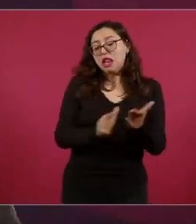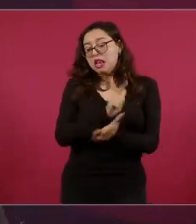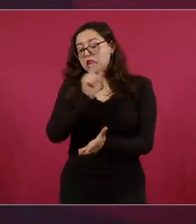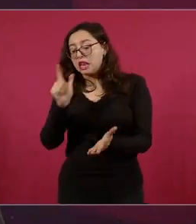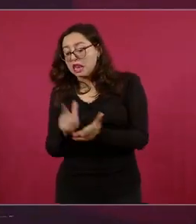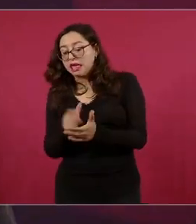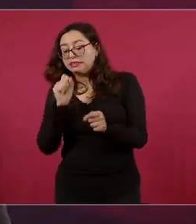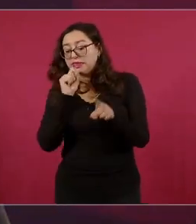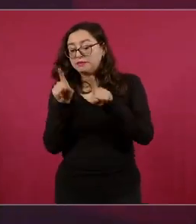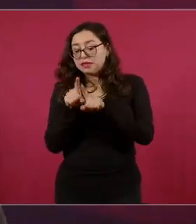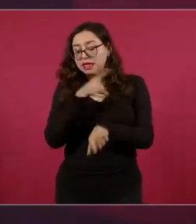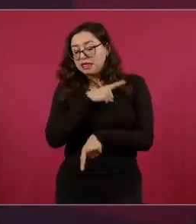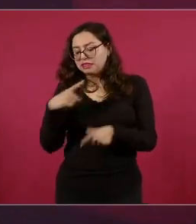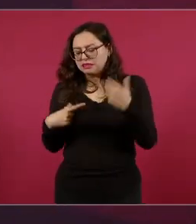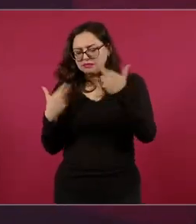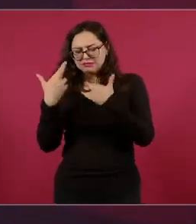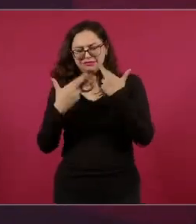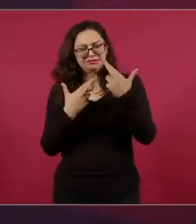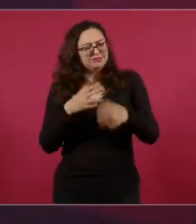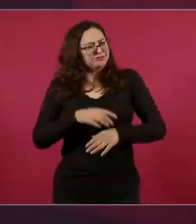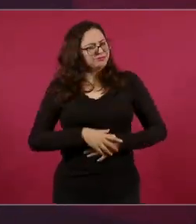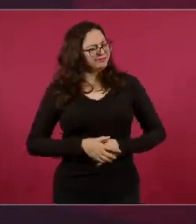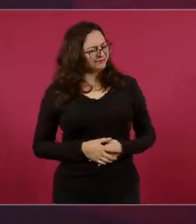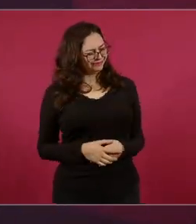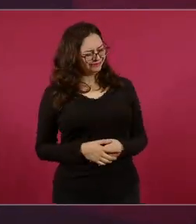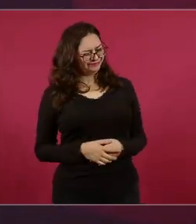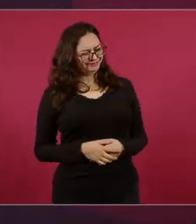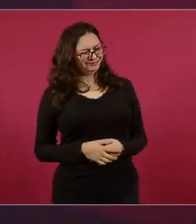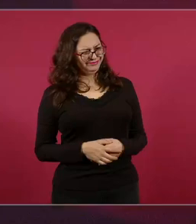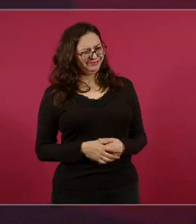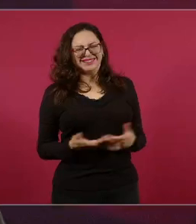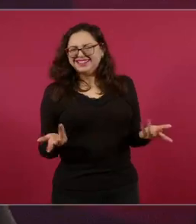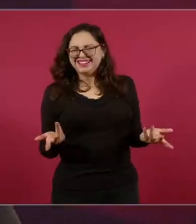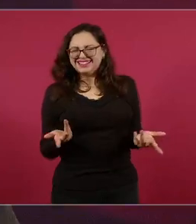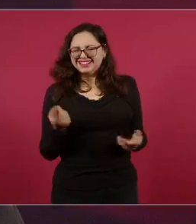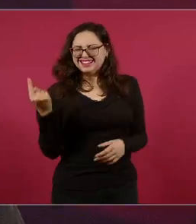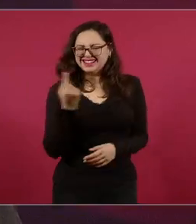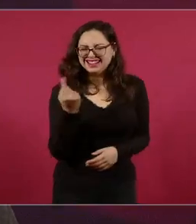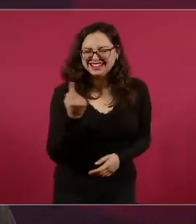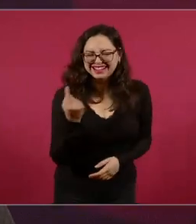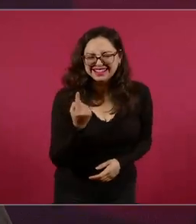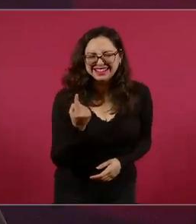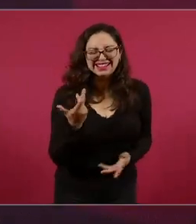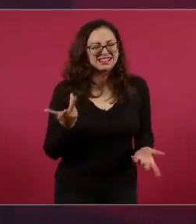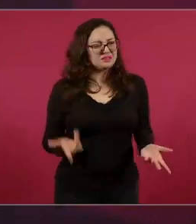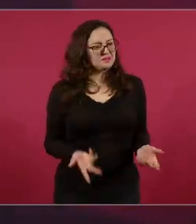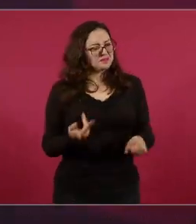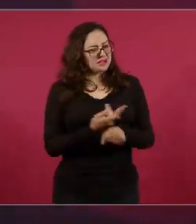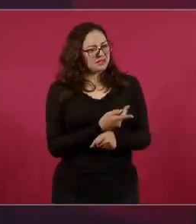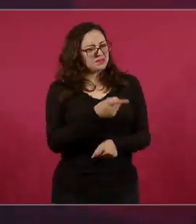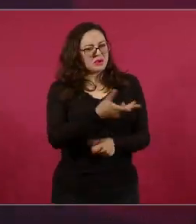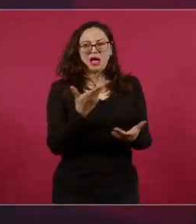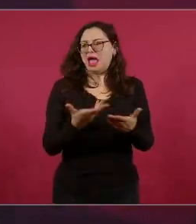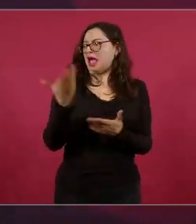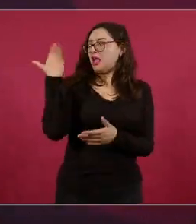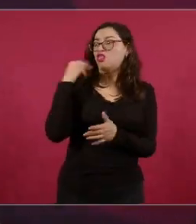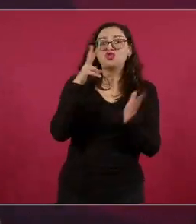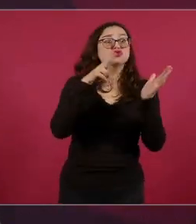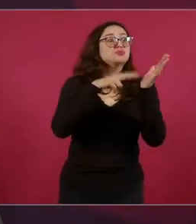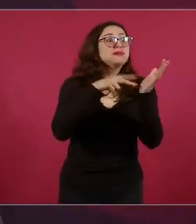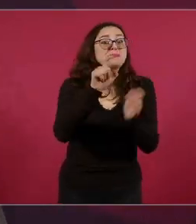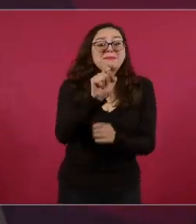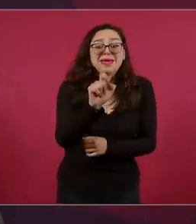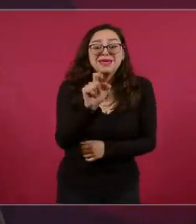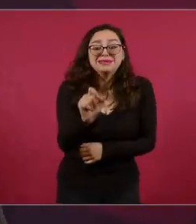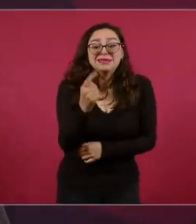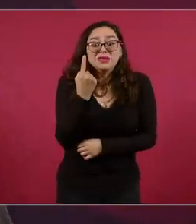¿No les parece toda una sin razón? Se les olvida lo que ellos mismos argumentaban en las elecciones apenas de 2021,